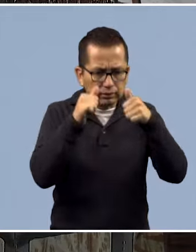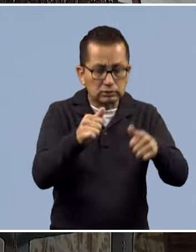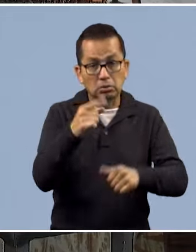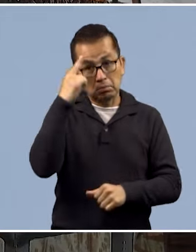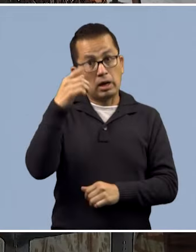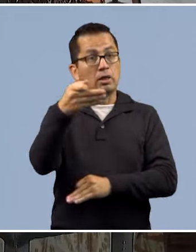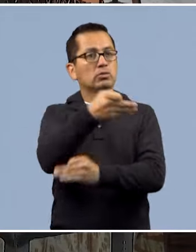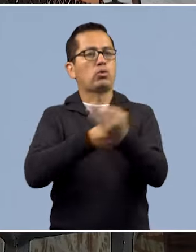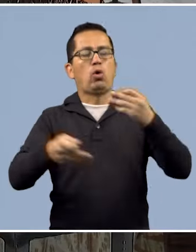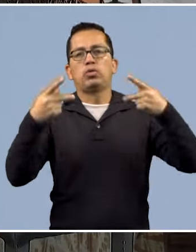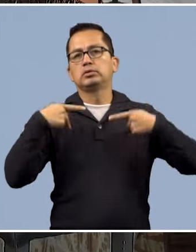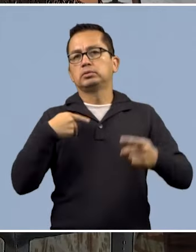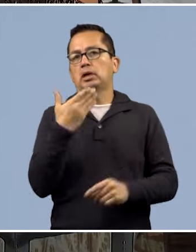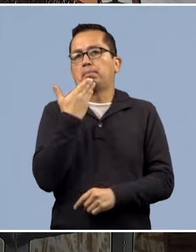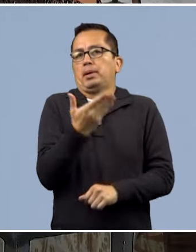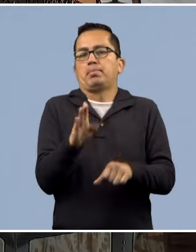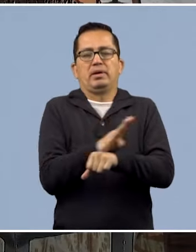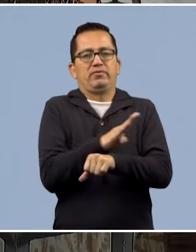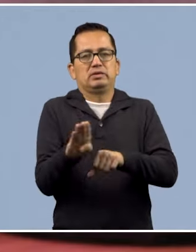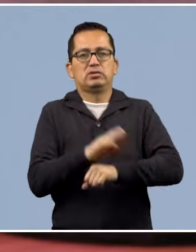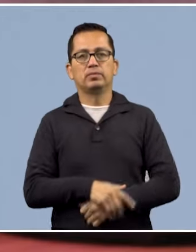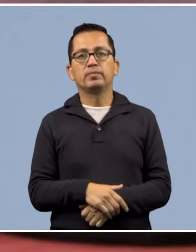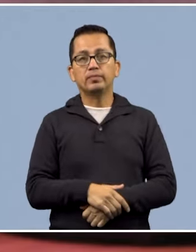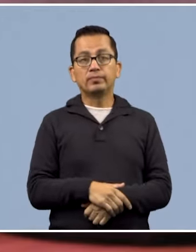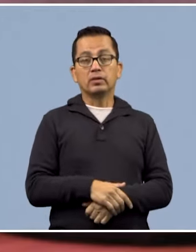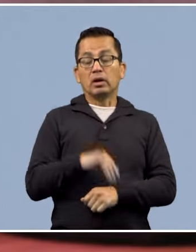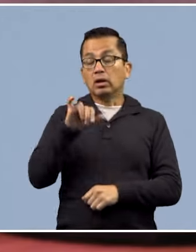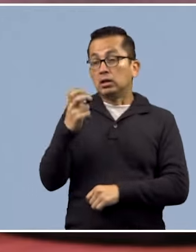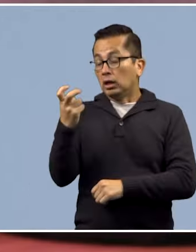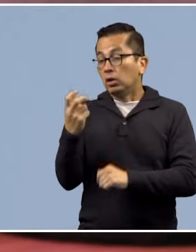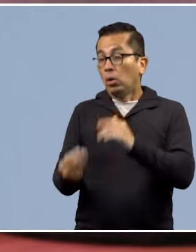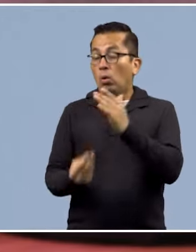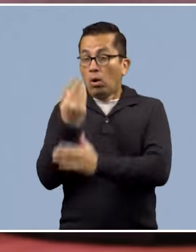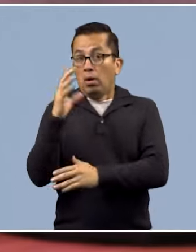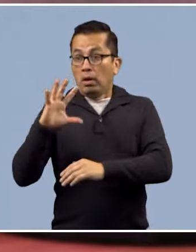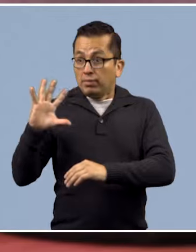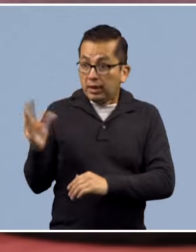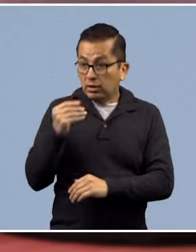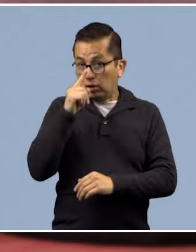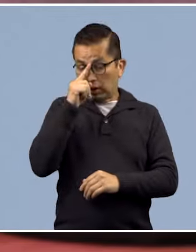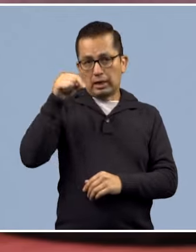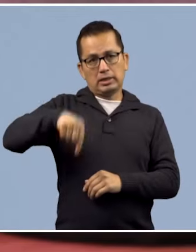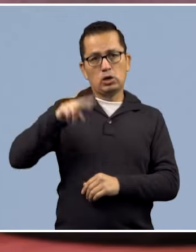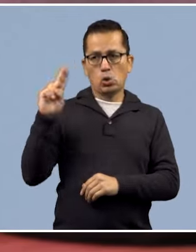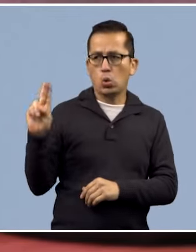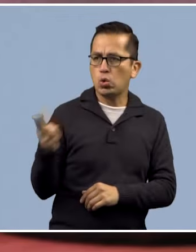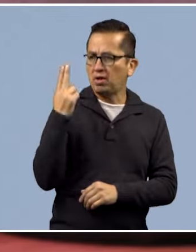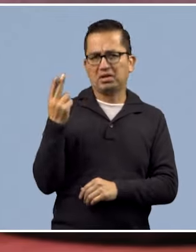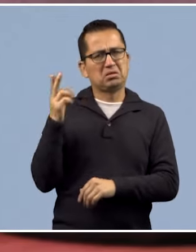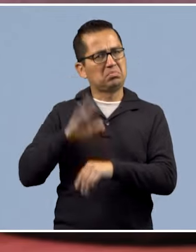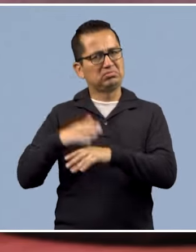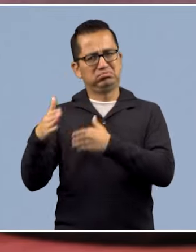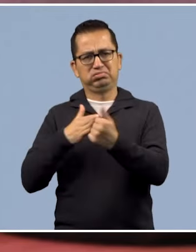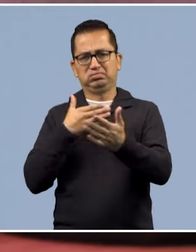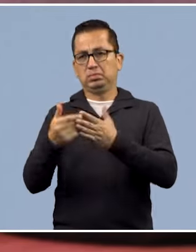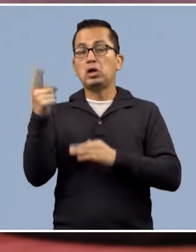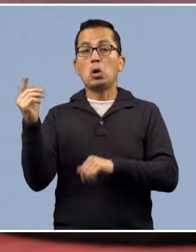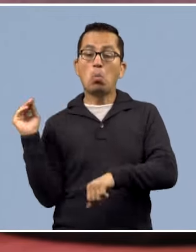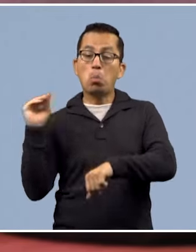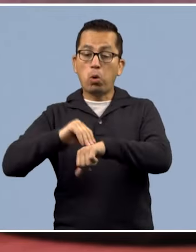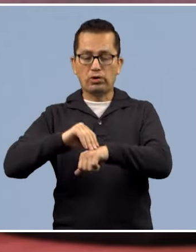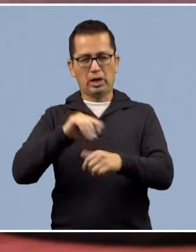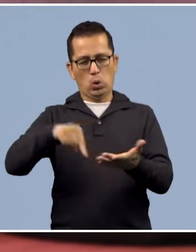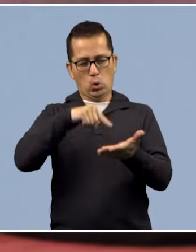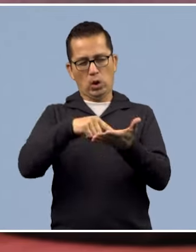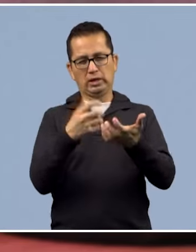son en beneficio de toda la comunidad universitaria. por supuesto, Viri, ante estas innovaciones nuestra universidad no podía quedarse atrás con la creación de la planta